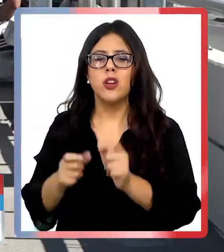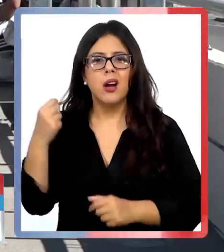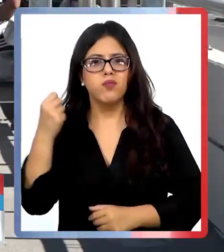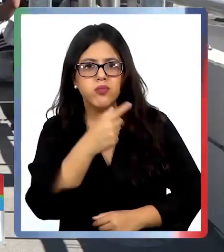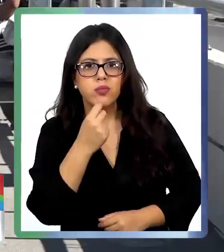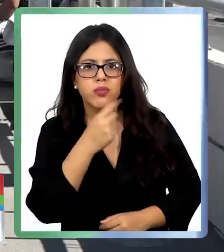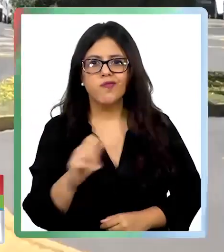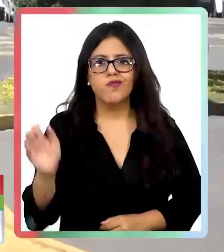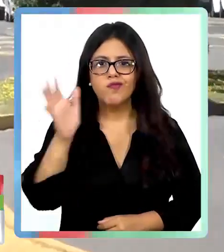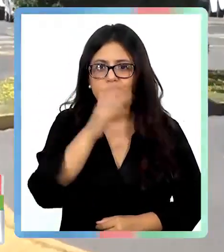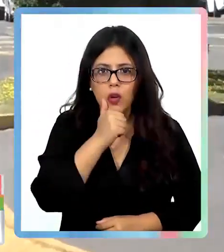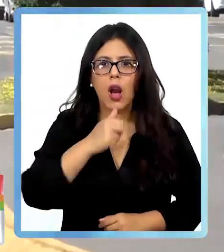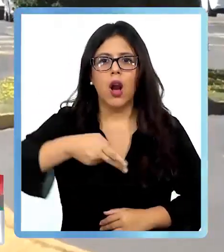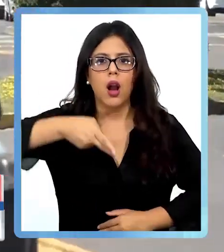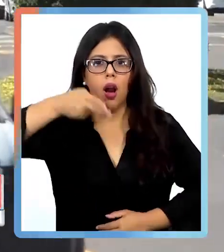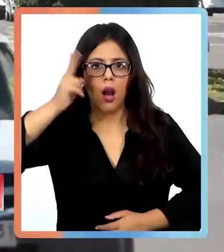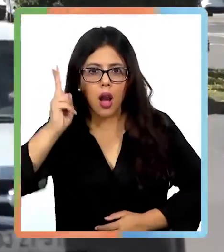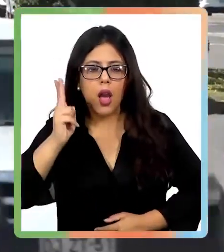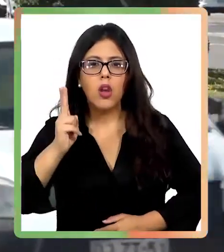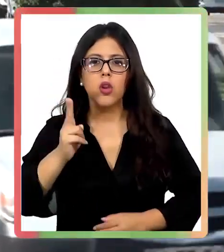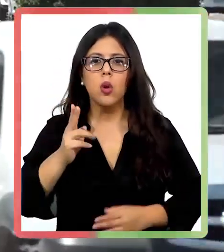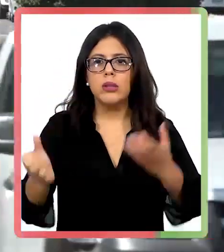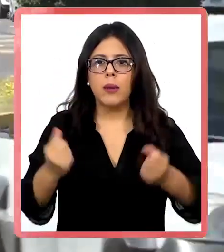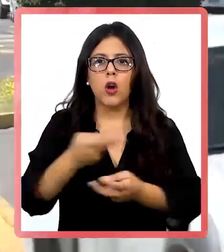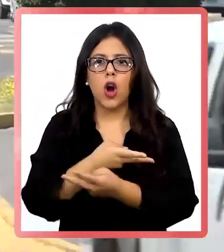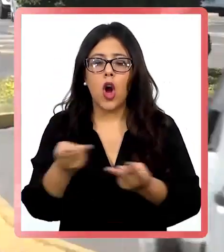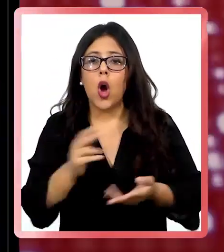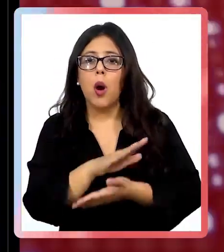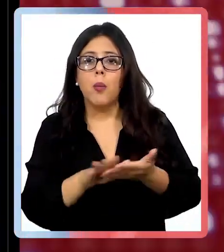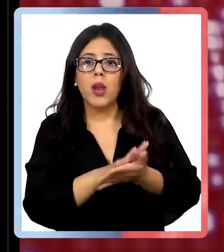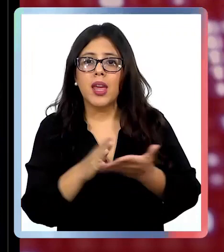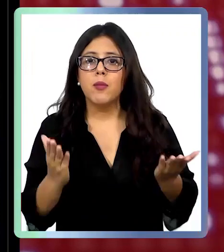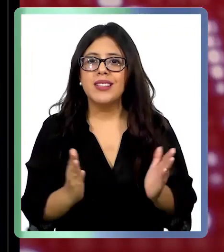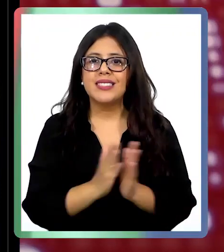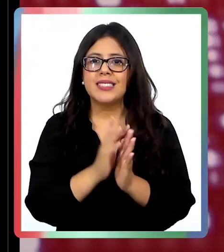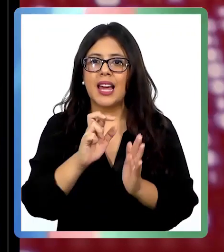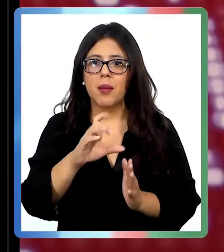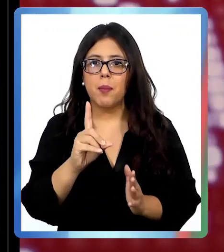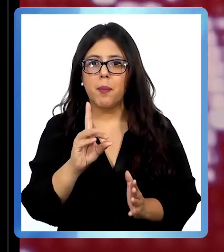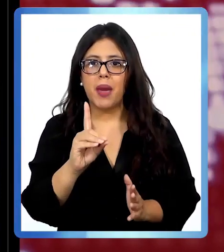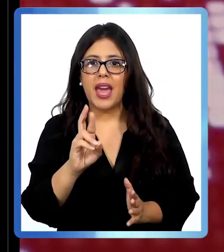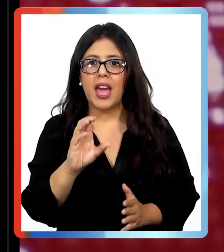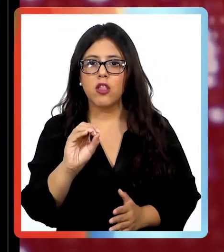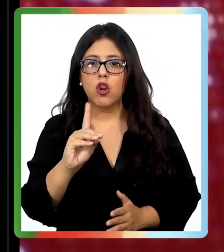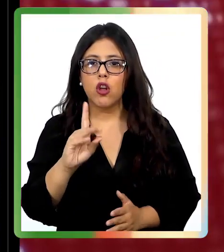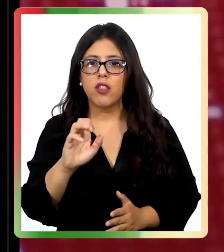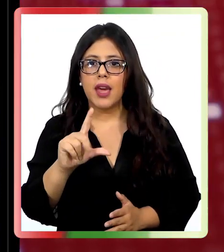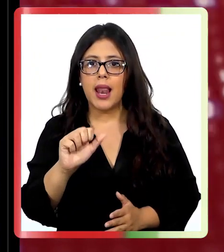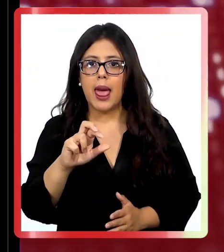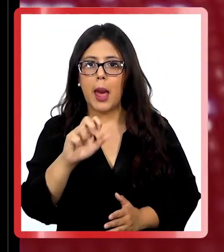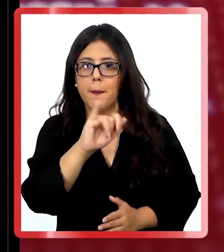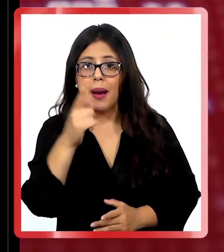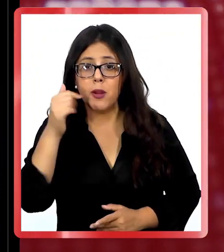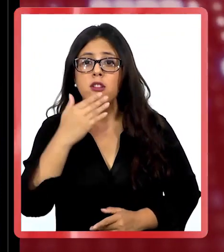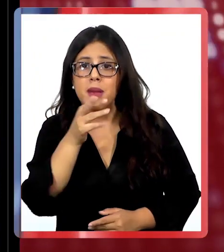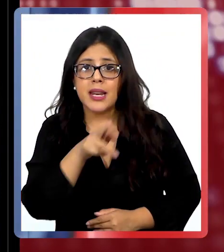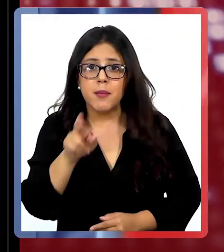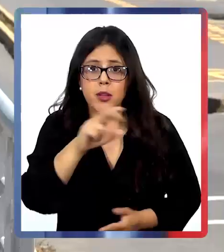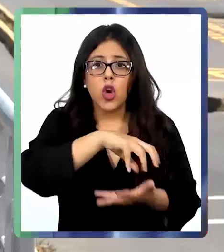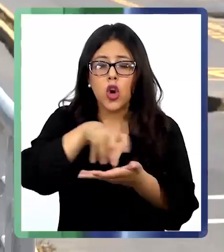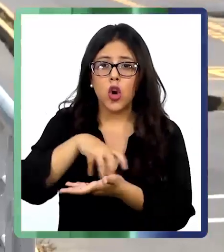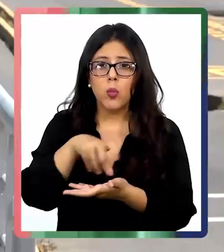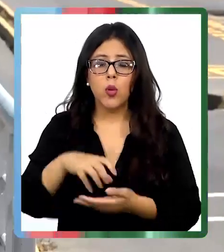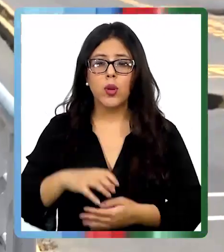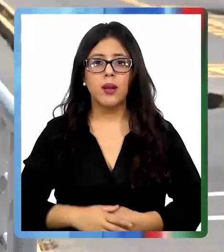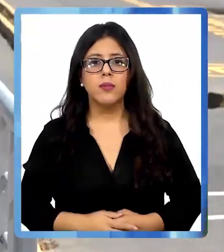personas denunciaron la falta de locomoción colectiva, por ejemplo en San Pedro de la Paz. Pero la situación también se repitió en